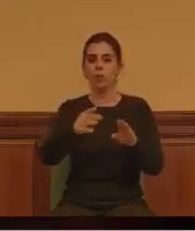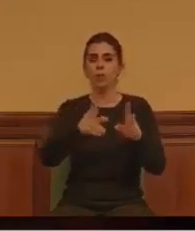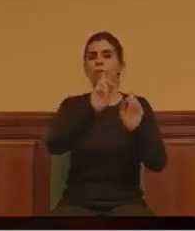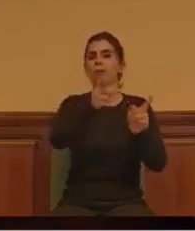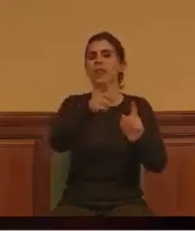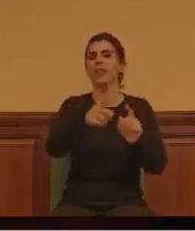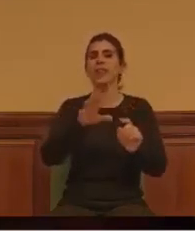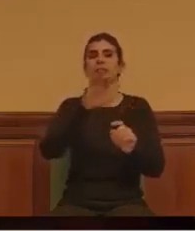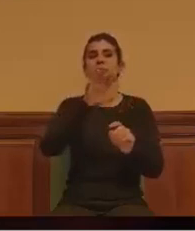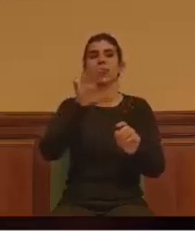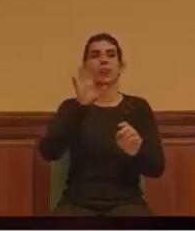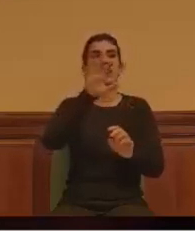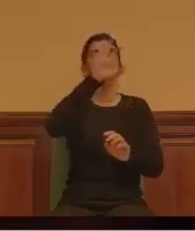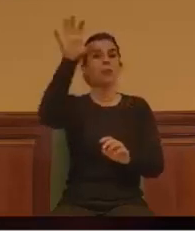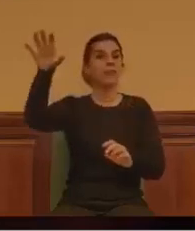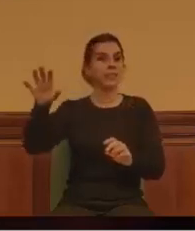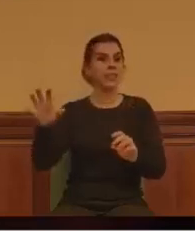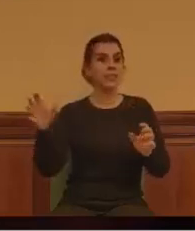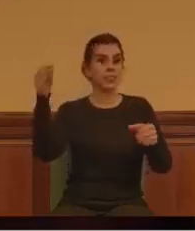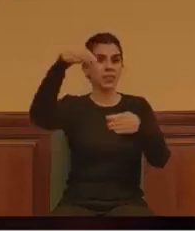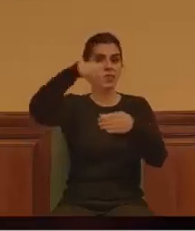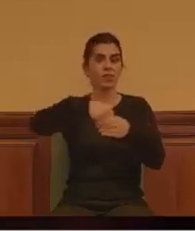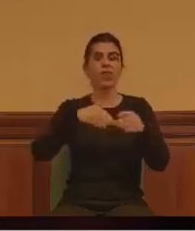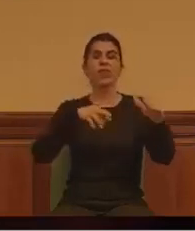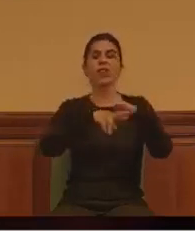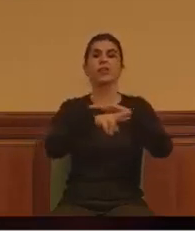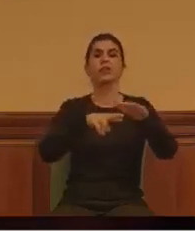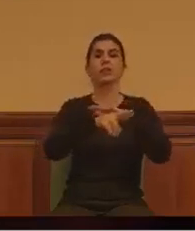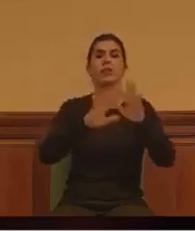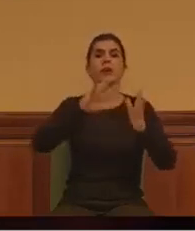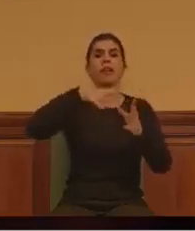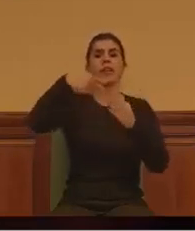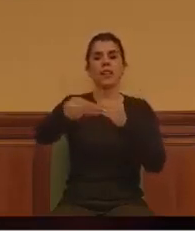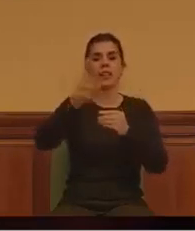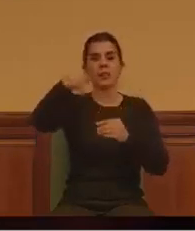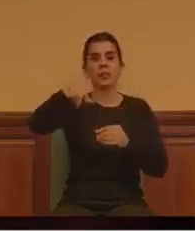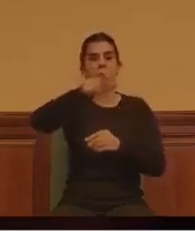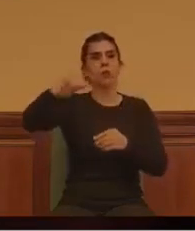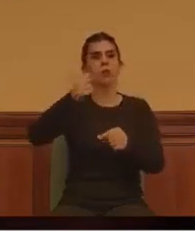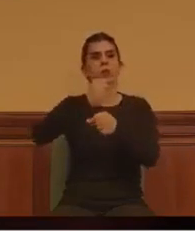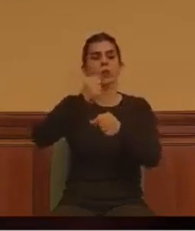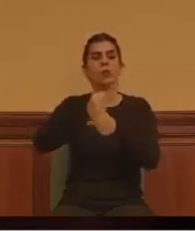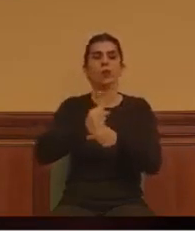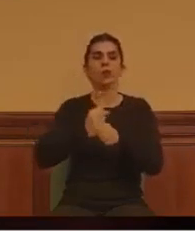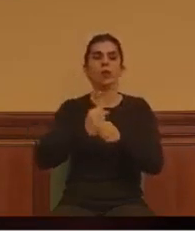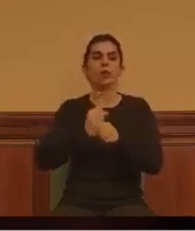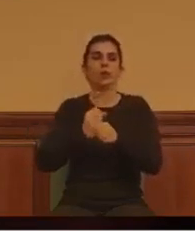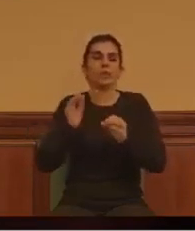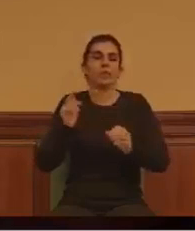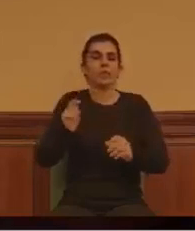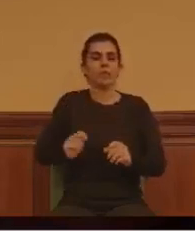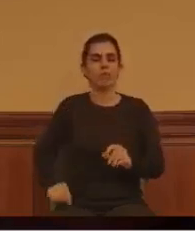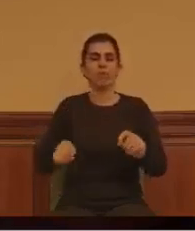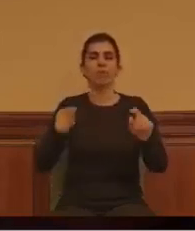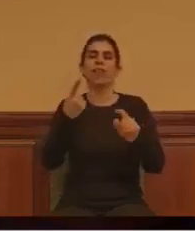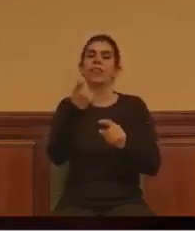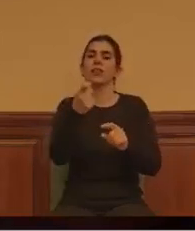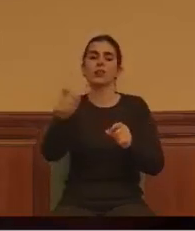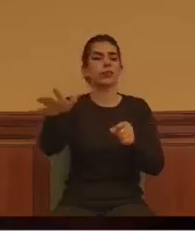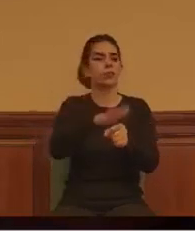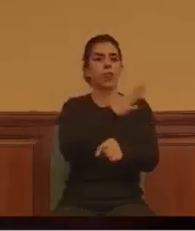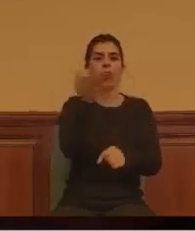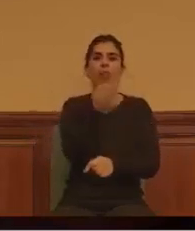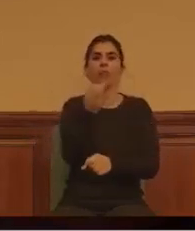dotados de los recursos materiales y el personal especializado que sean necesarios. Eso es lo que ha hecho el Gobierno valenciano